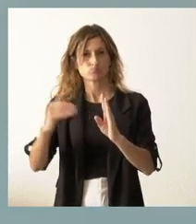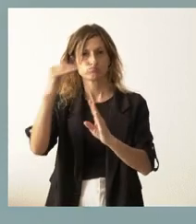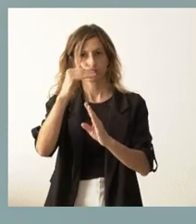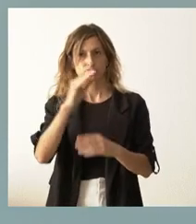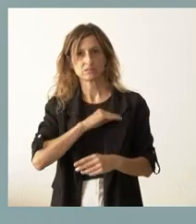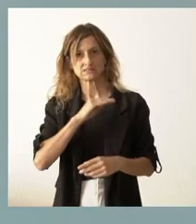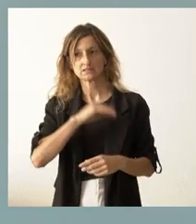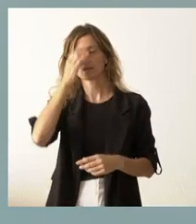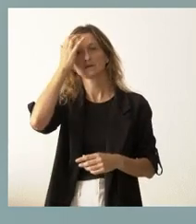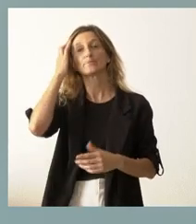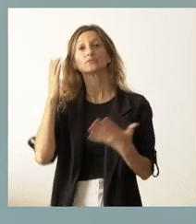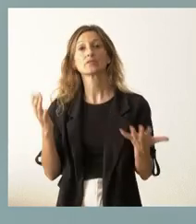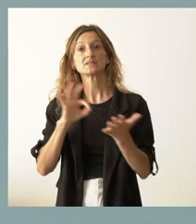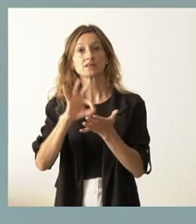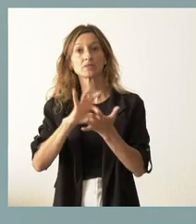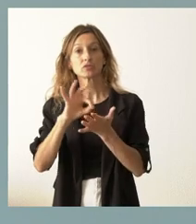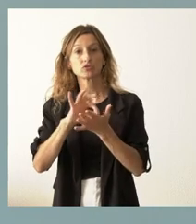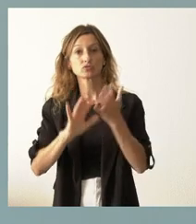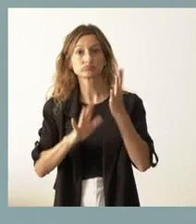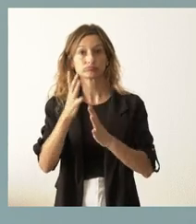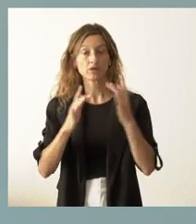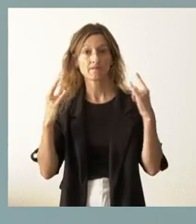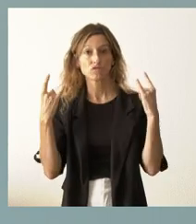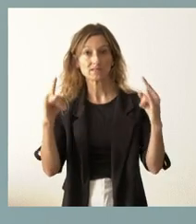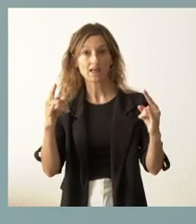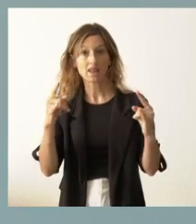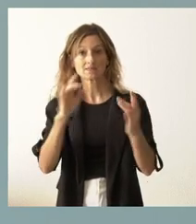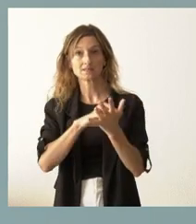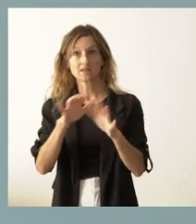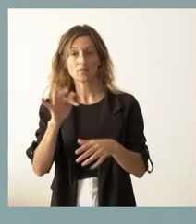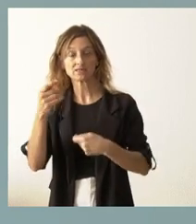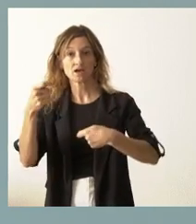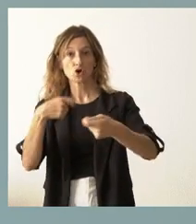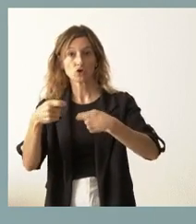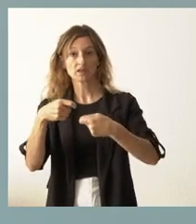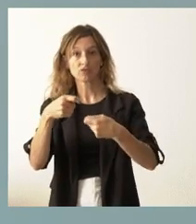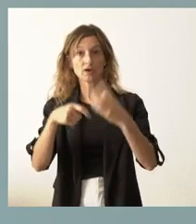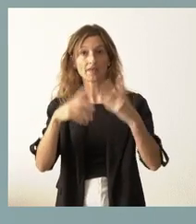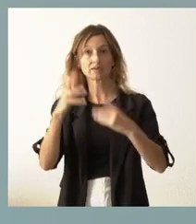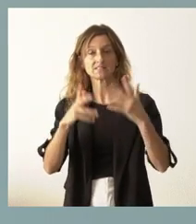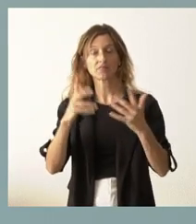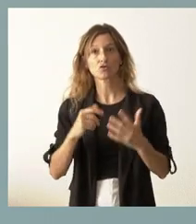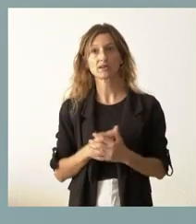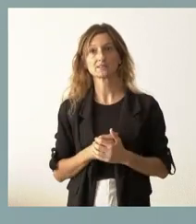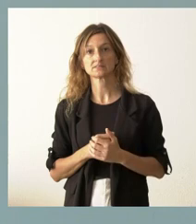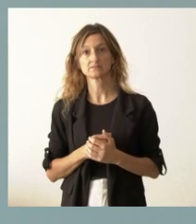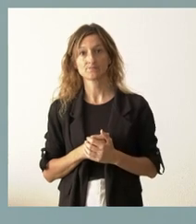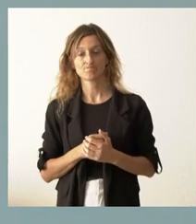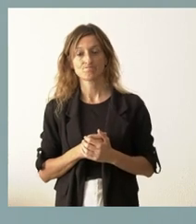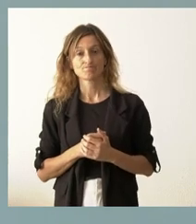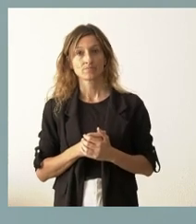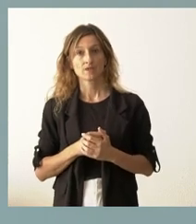los servicios forestales de Castilla y León y la coordinación con otras administraciones pues ha contribuido a